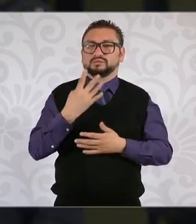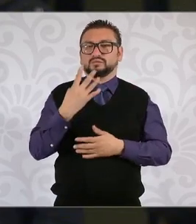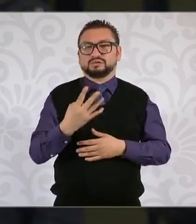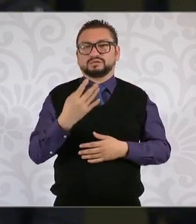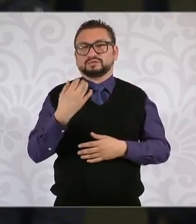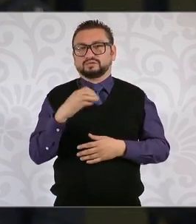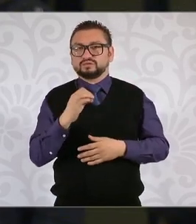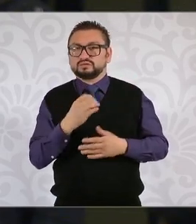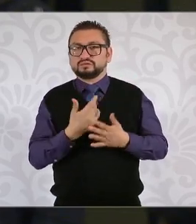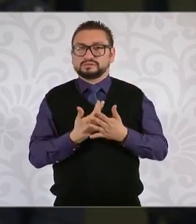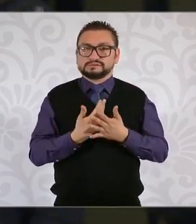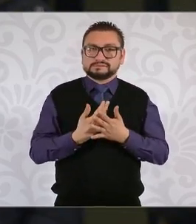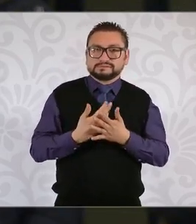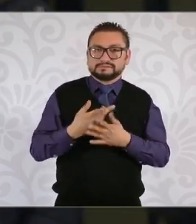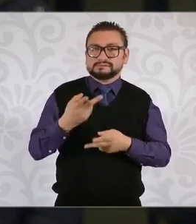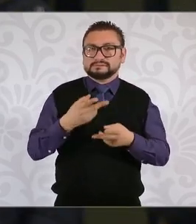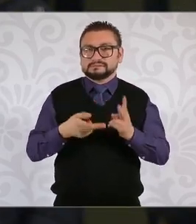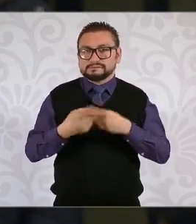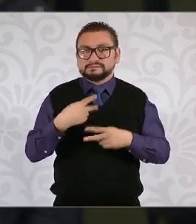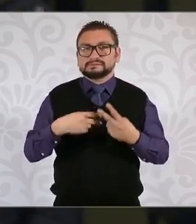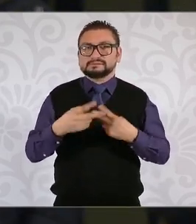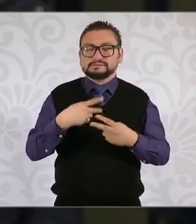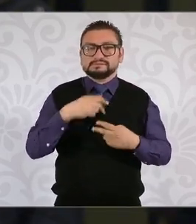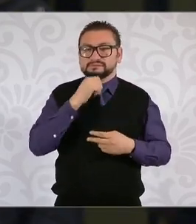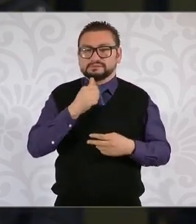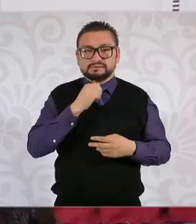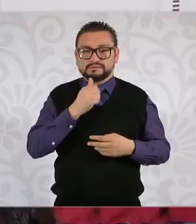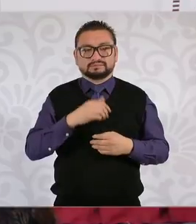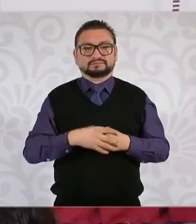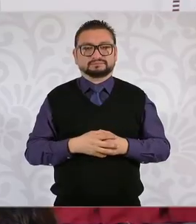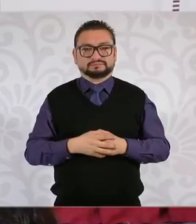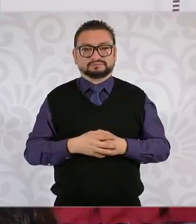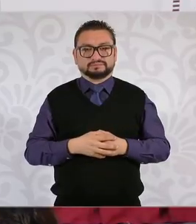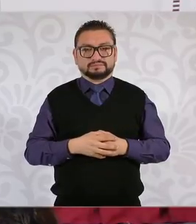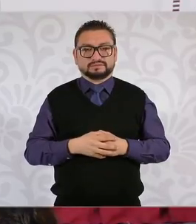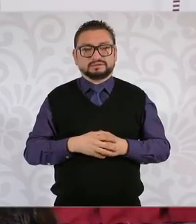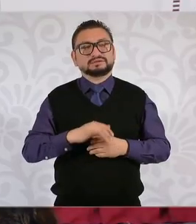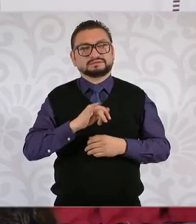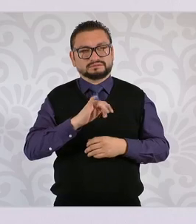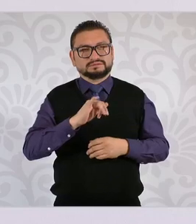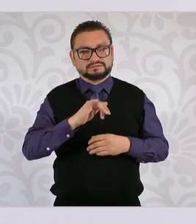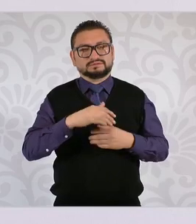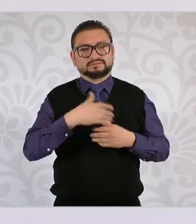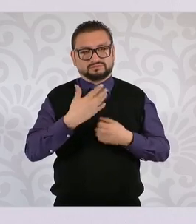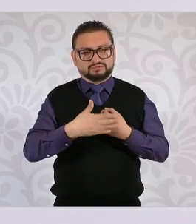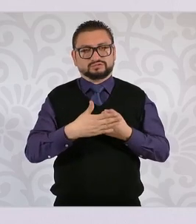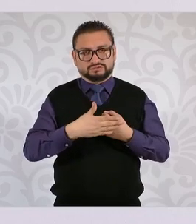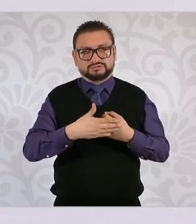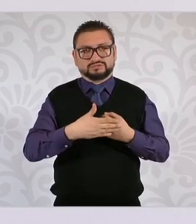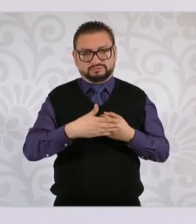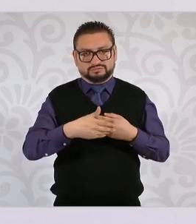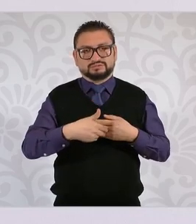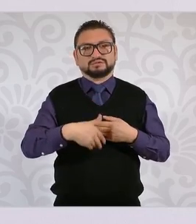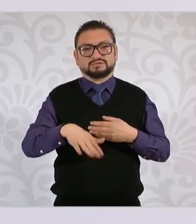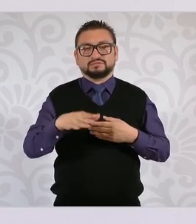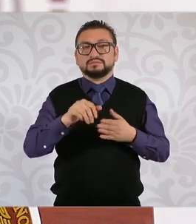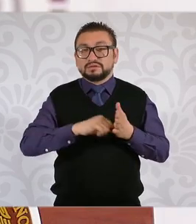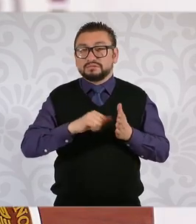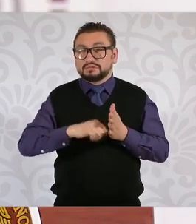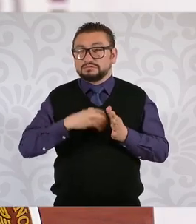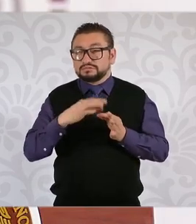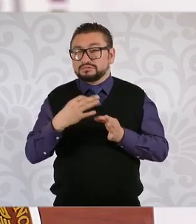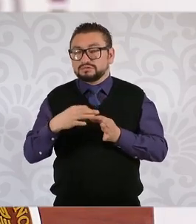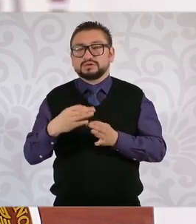octubre se decía que iba y finalmente no se dio. Sí, ya vamos ahora sí que cerrando meses entonces